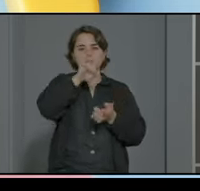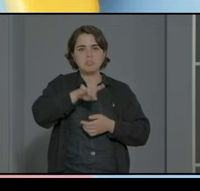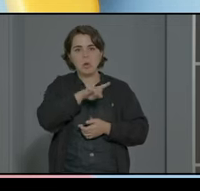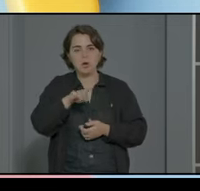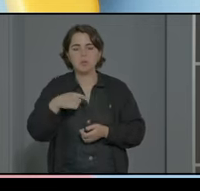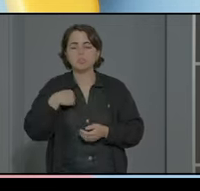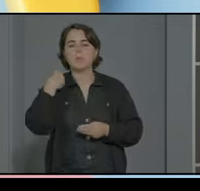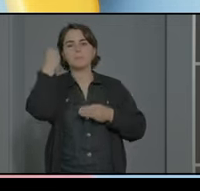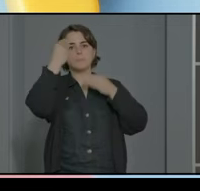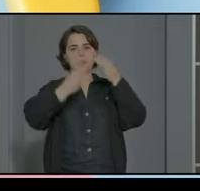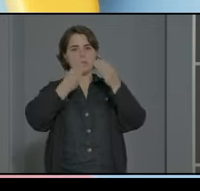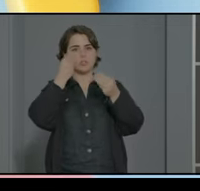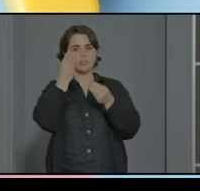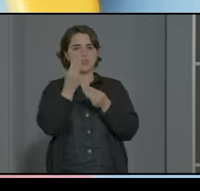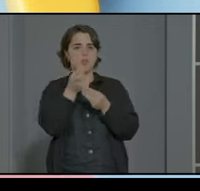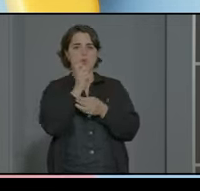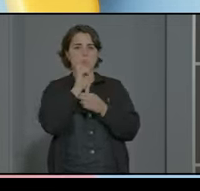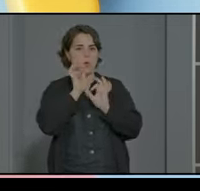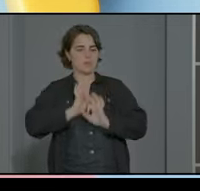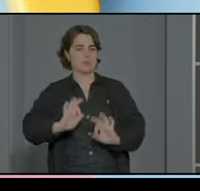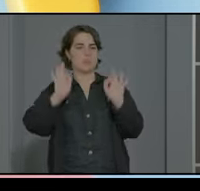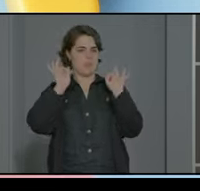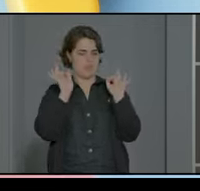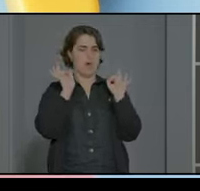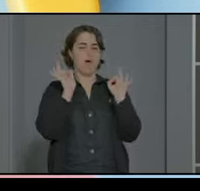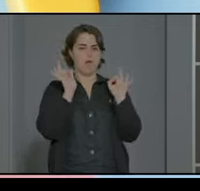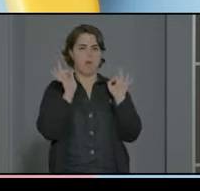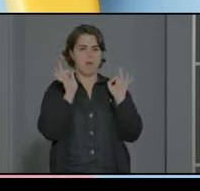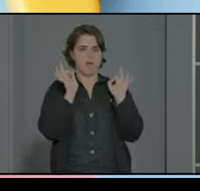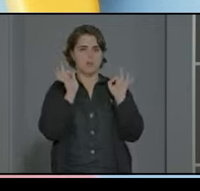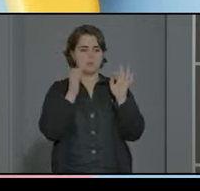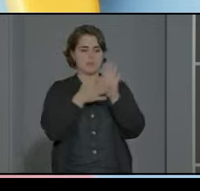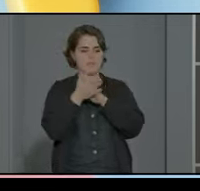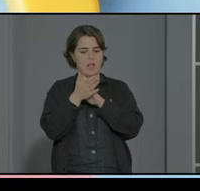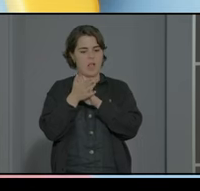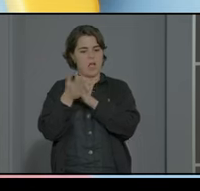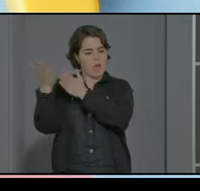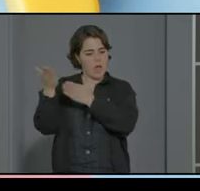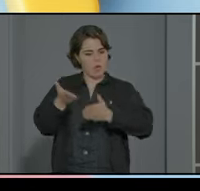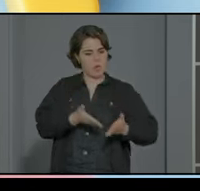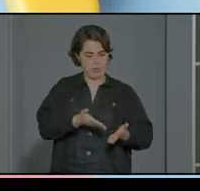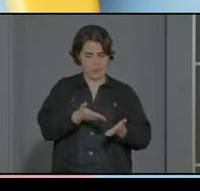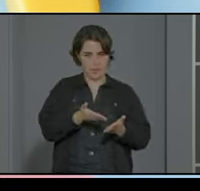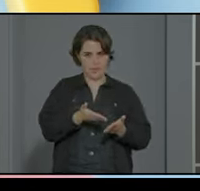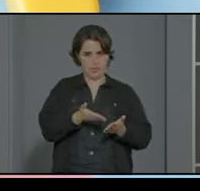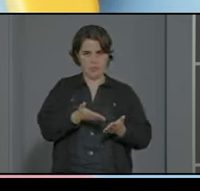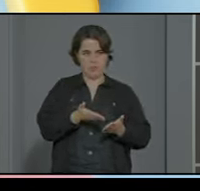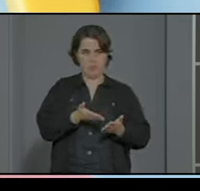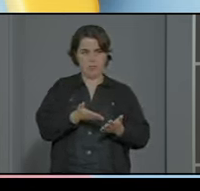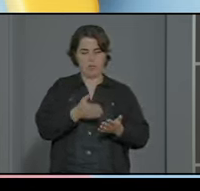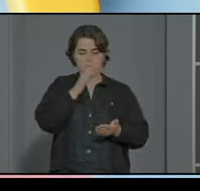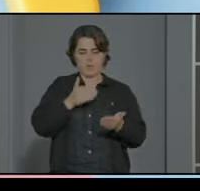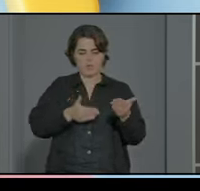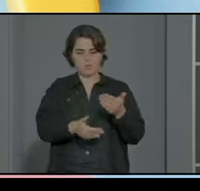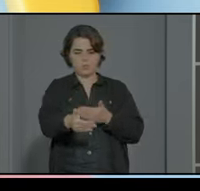tiene que ser especial o sea que tiene que ser de acogida porque no sabemos lo que va a pasar en el